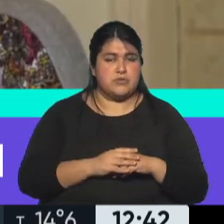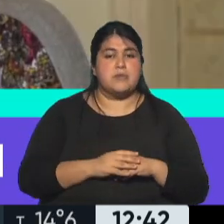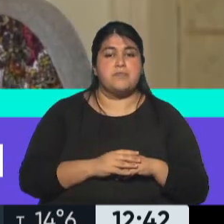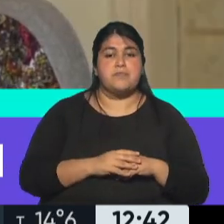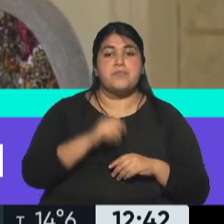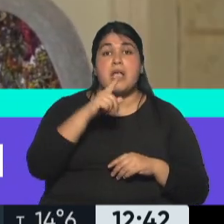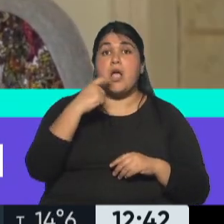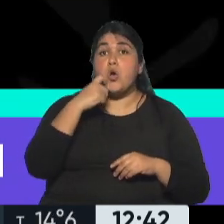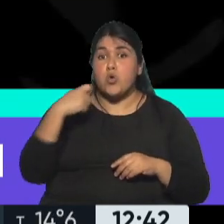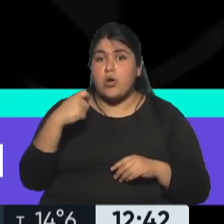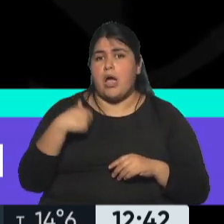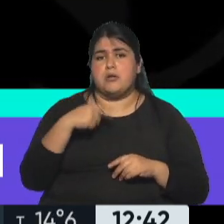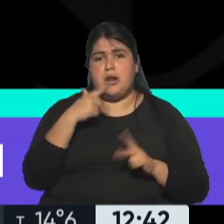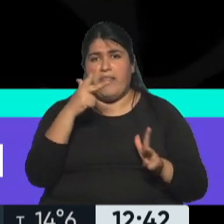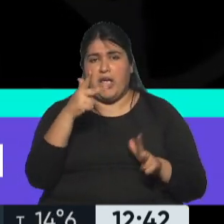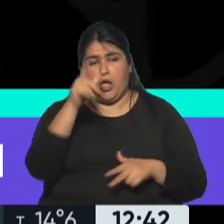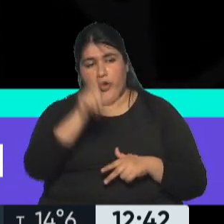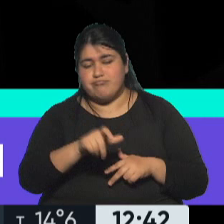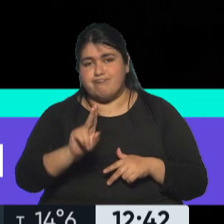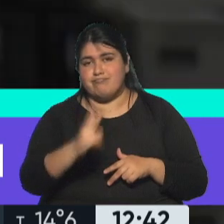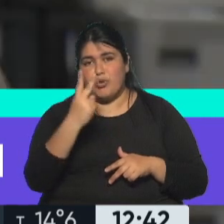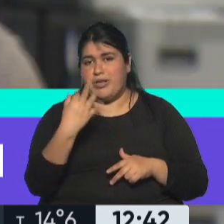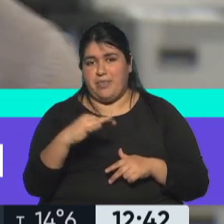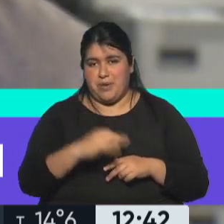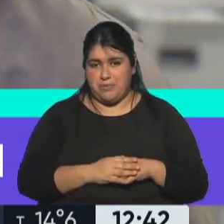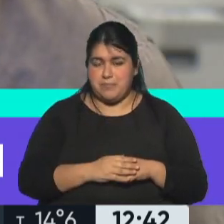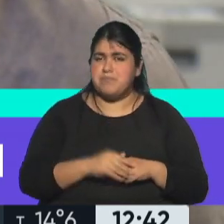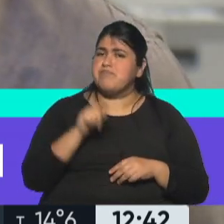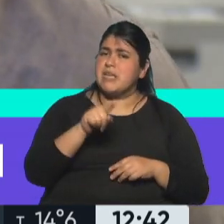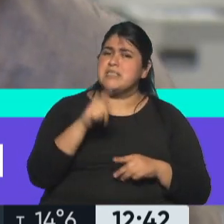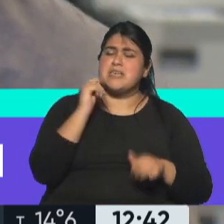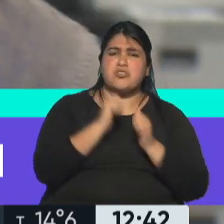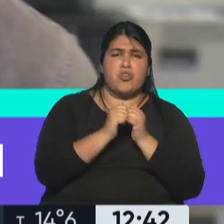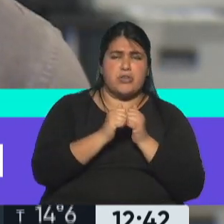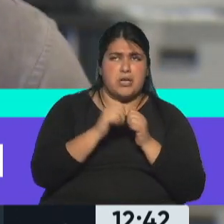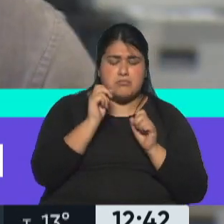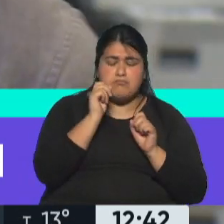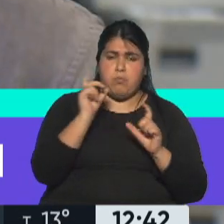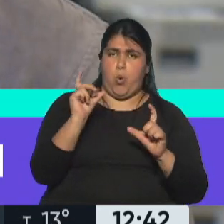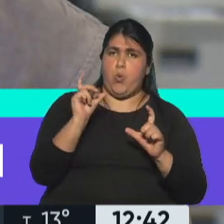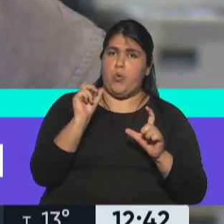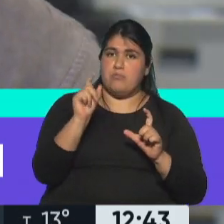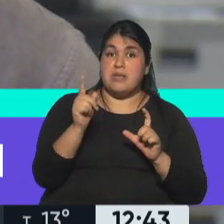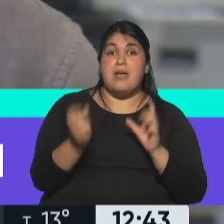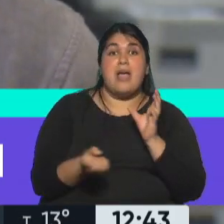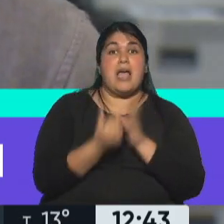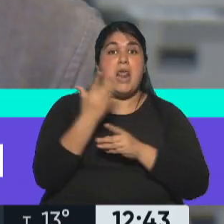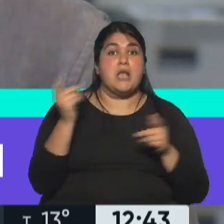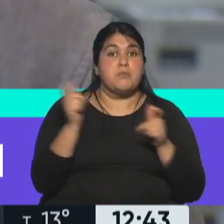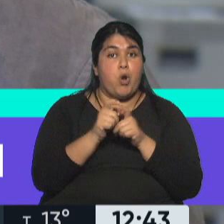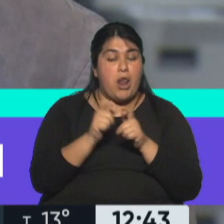dijeron que ya tiene que morir. Es algo que nos llamó mucho la atención, no solo por el momento en que se crea este programa,